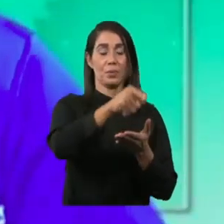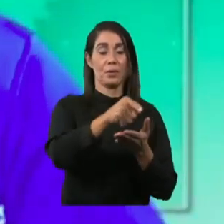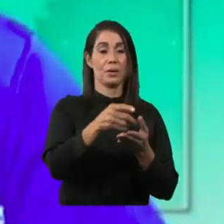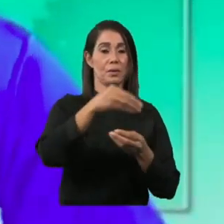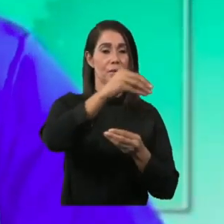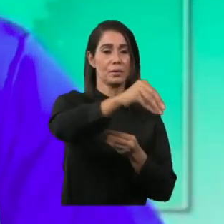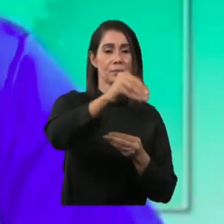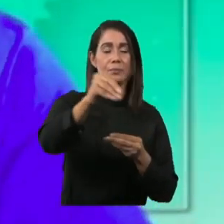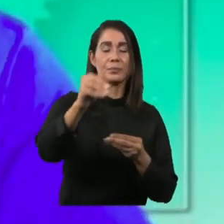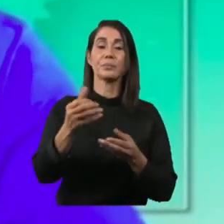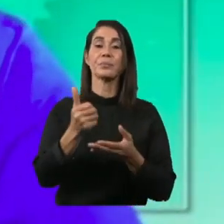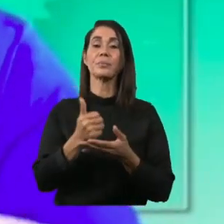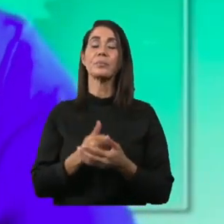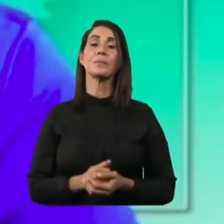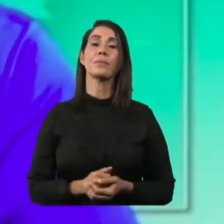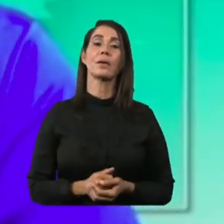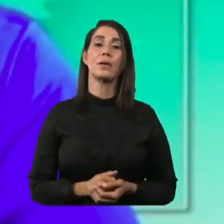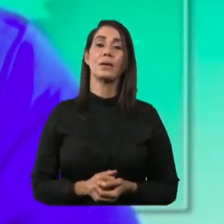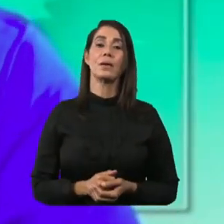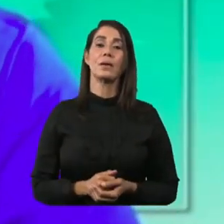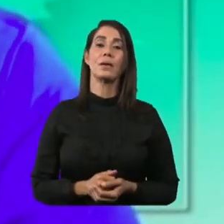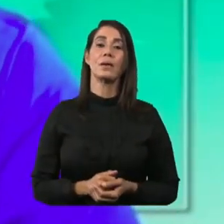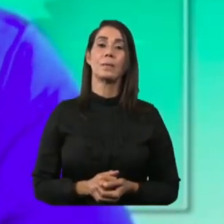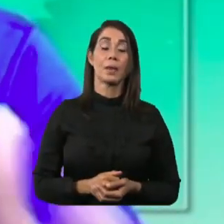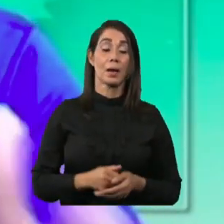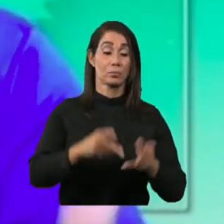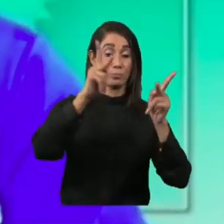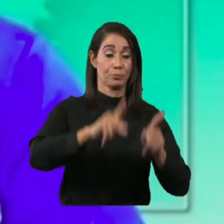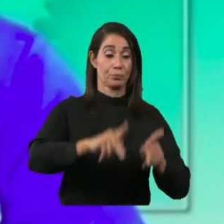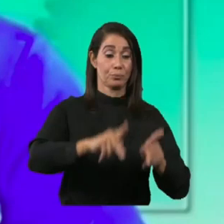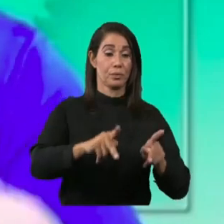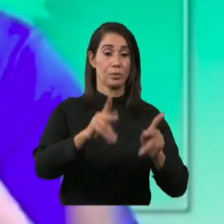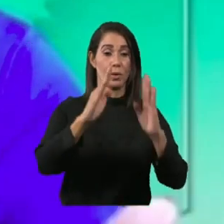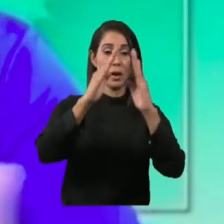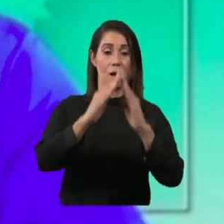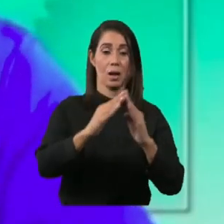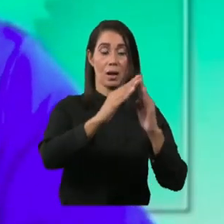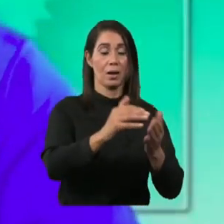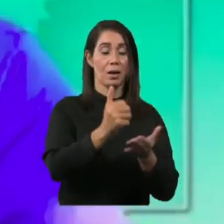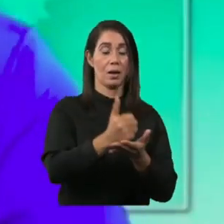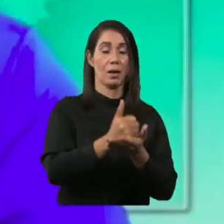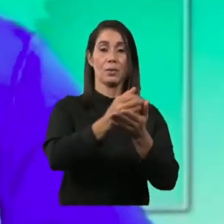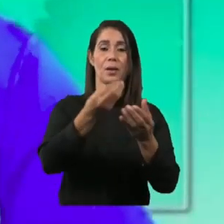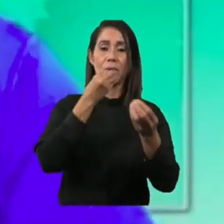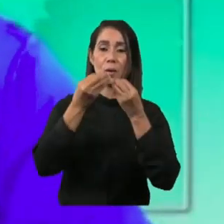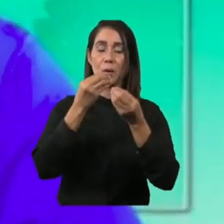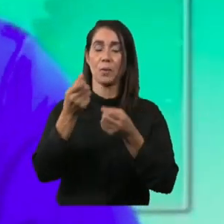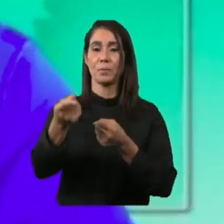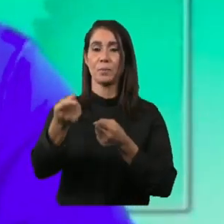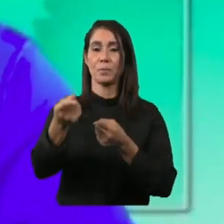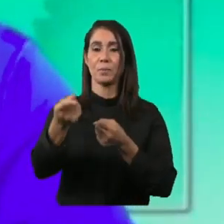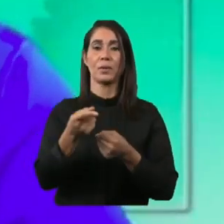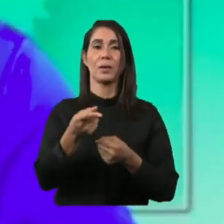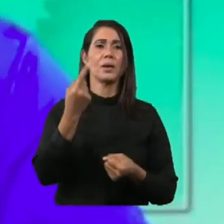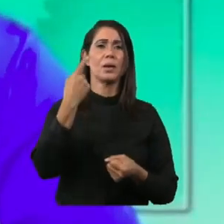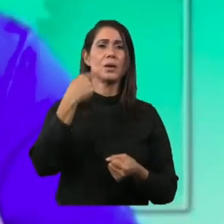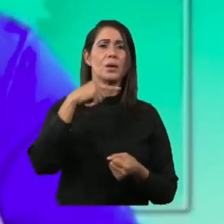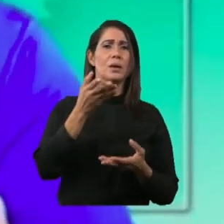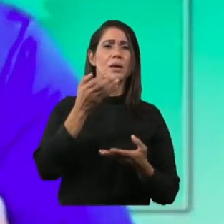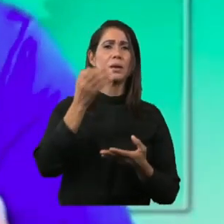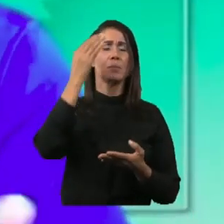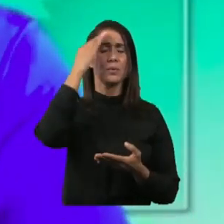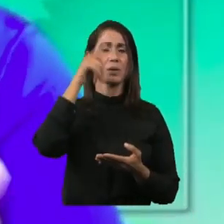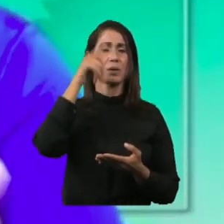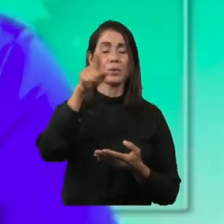de ayuda de provisiones de comida. Queremos saber esos fondos que se han dado, qué manejo se le han dado, y si